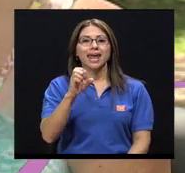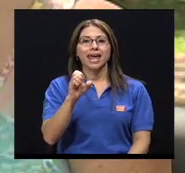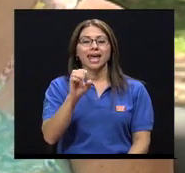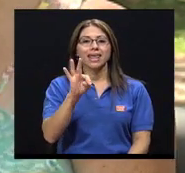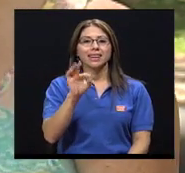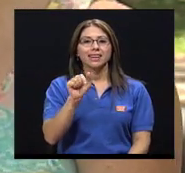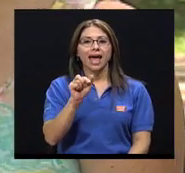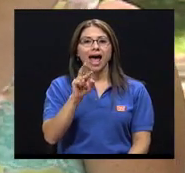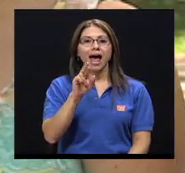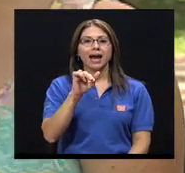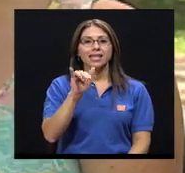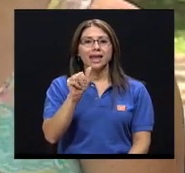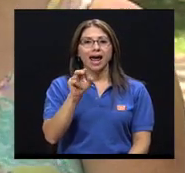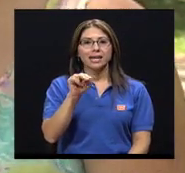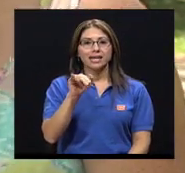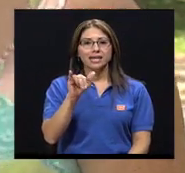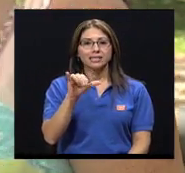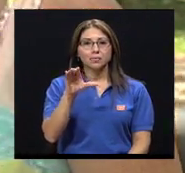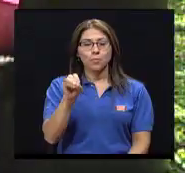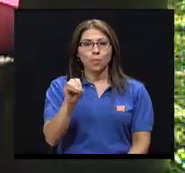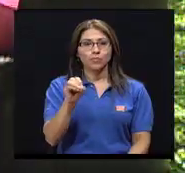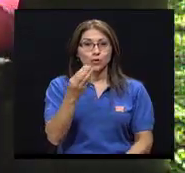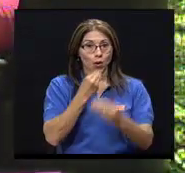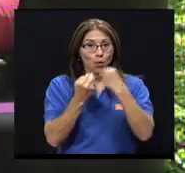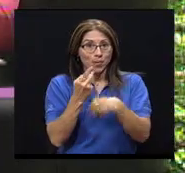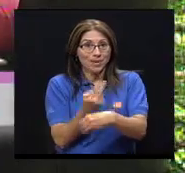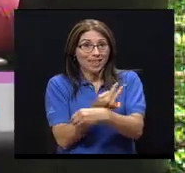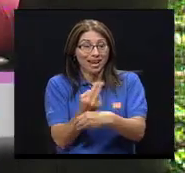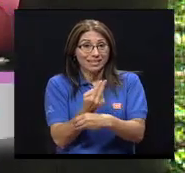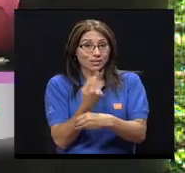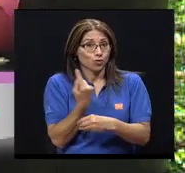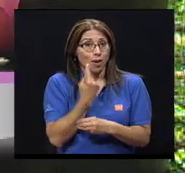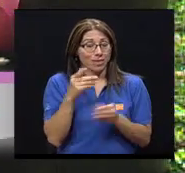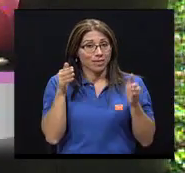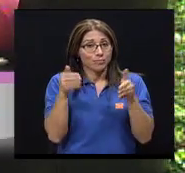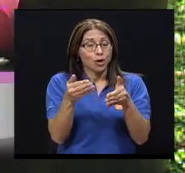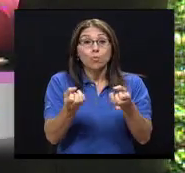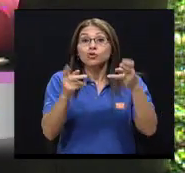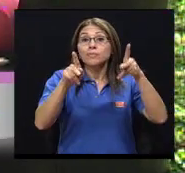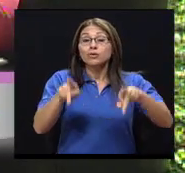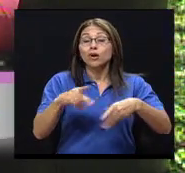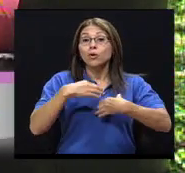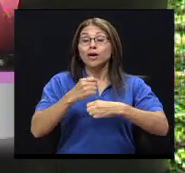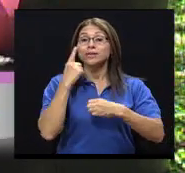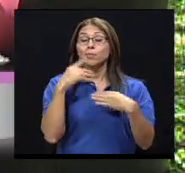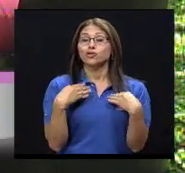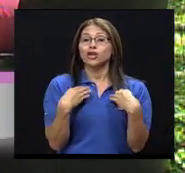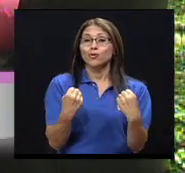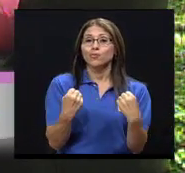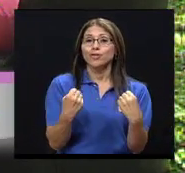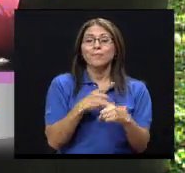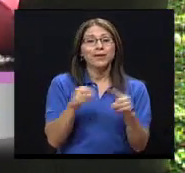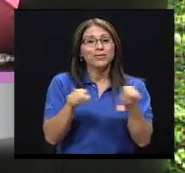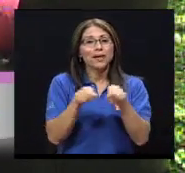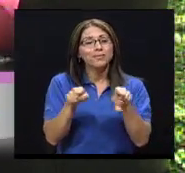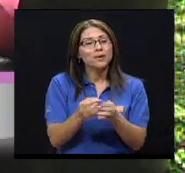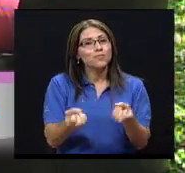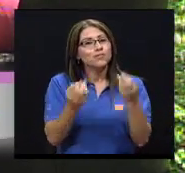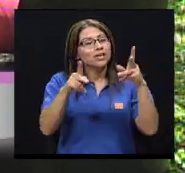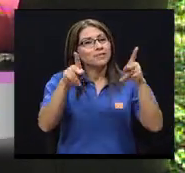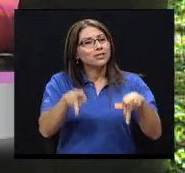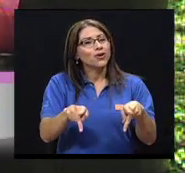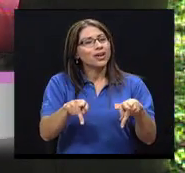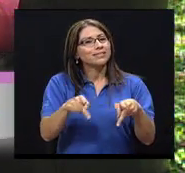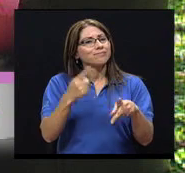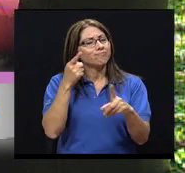personas lo hacen como un estilo de vida, por salud también, pero muchas también lo hacen por seguir muy fiel a sus principios, ¿verdad?